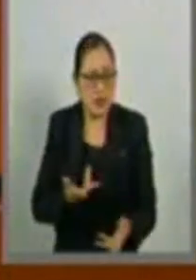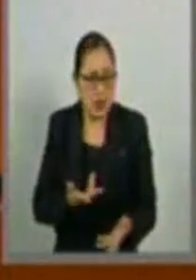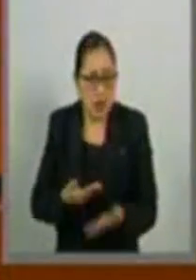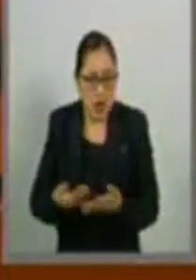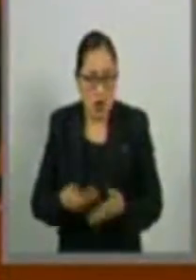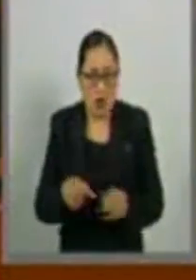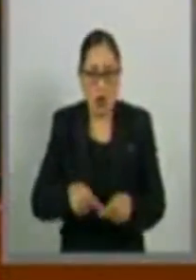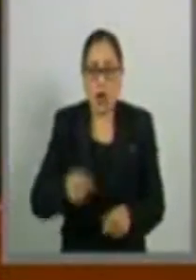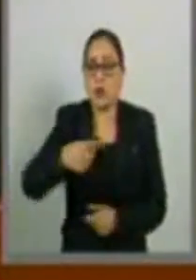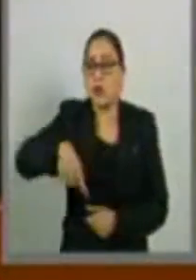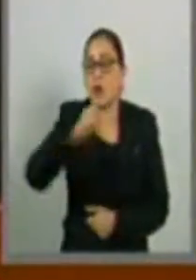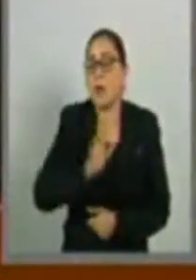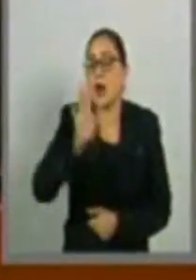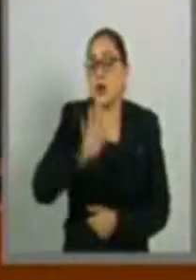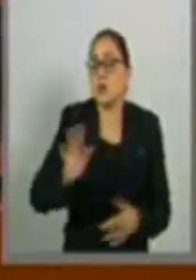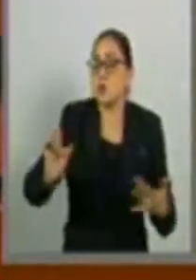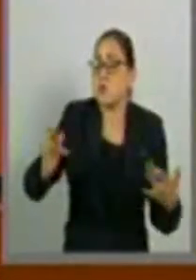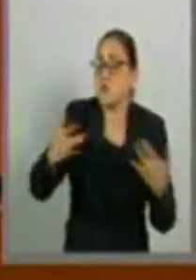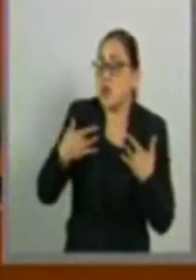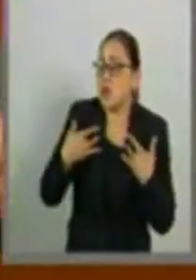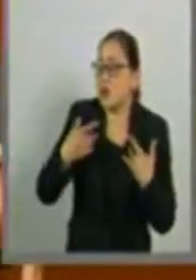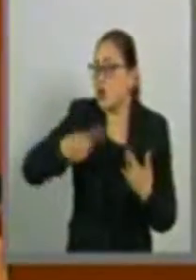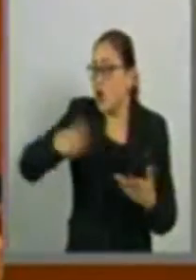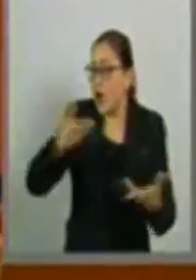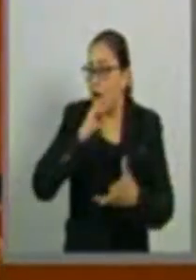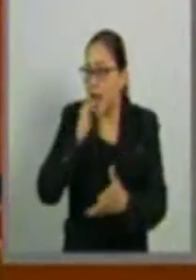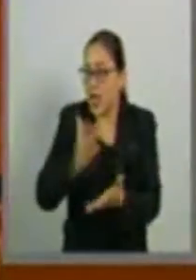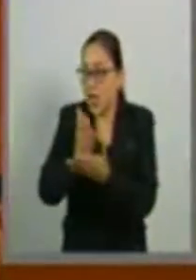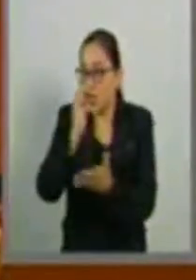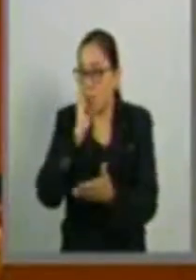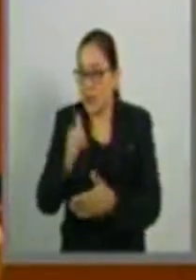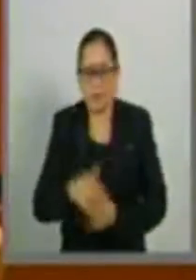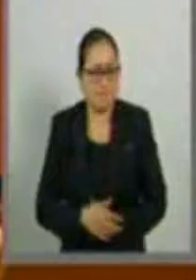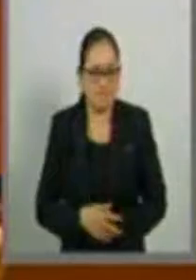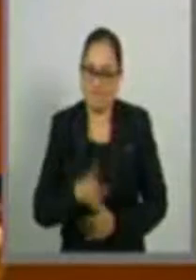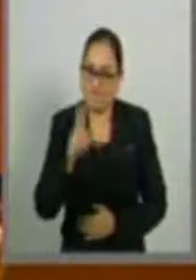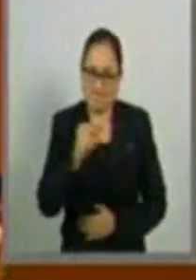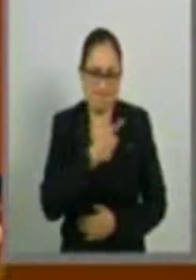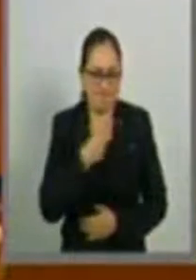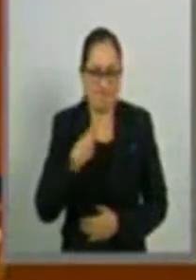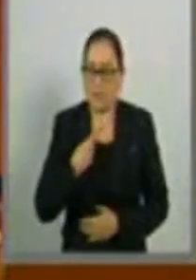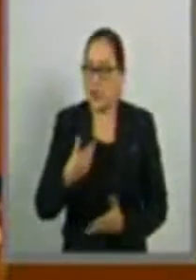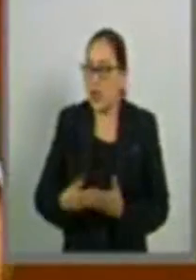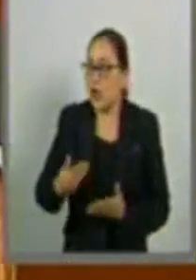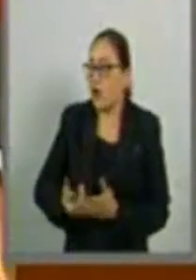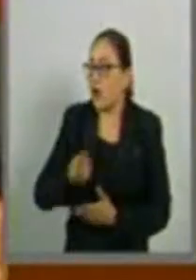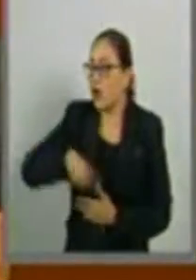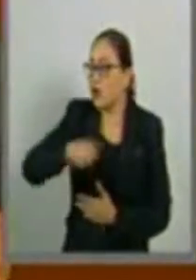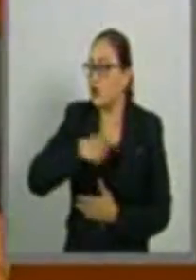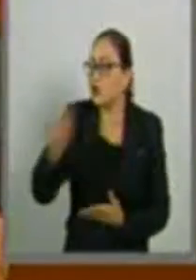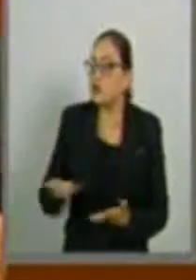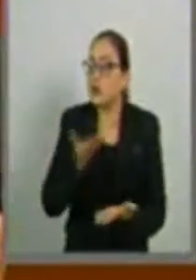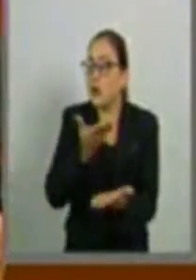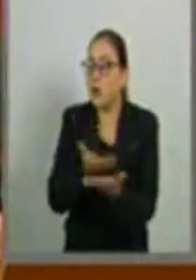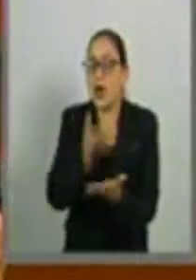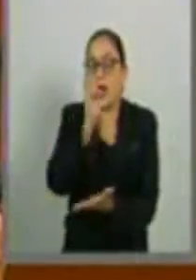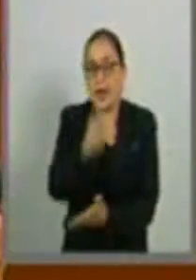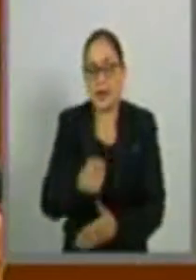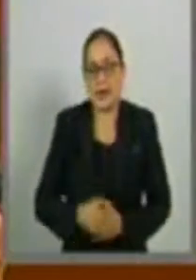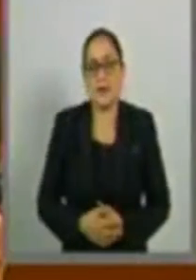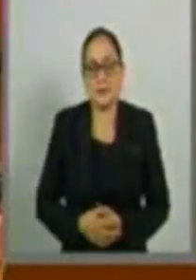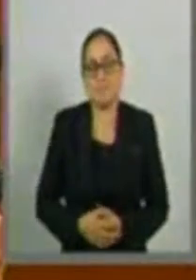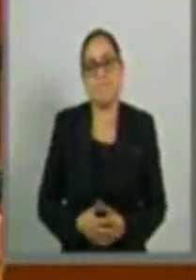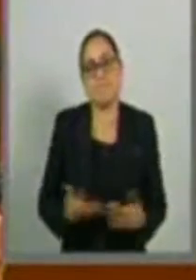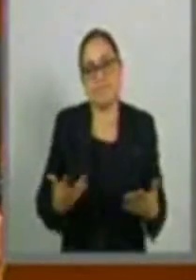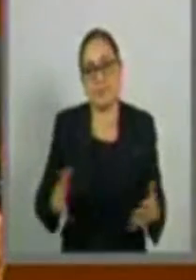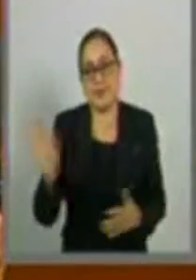alguna manera nosotros no tomemos cartas en el asunto sé que lo que estamos proponiendo puede ser